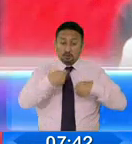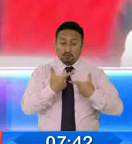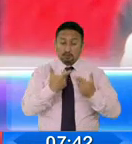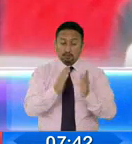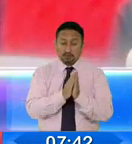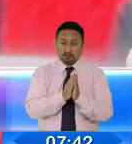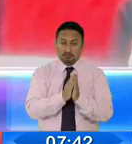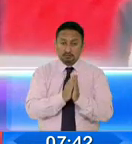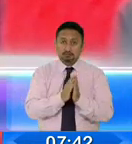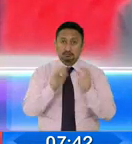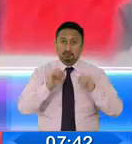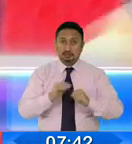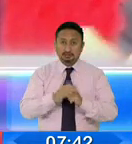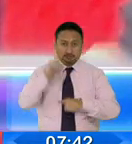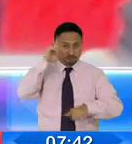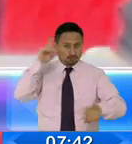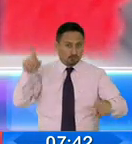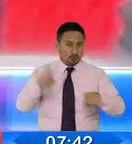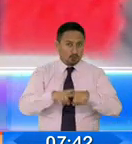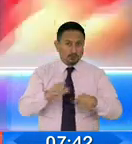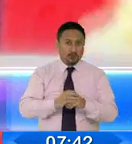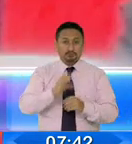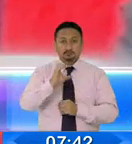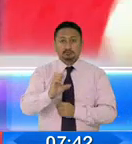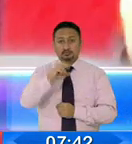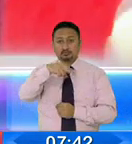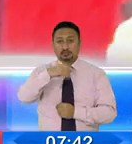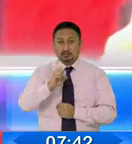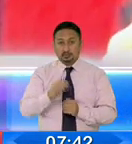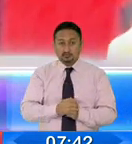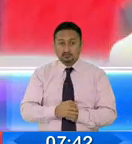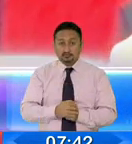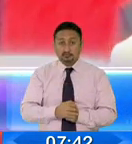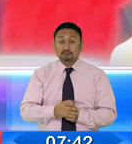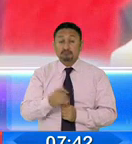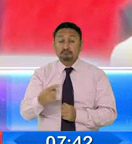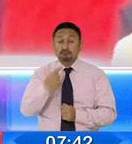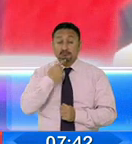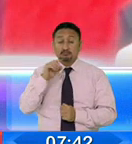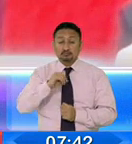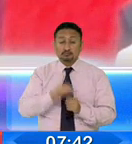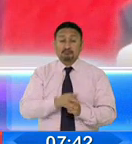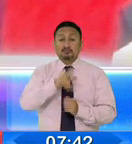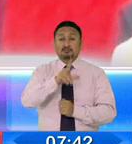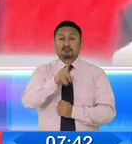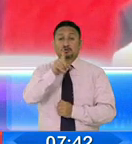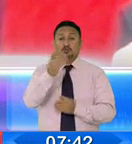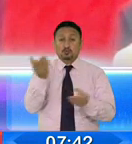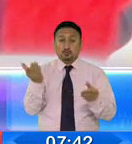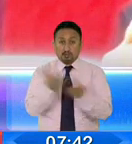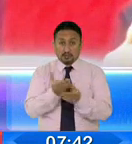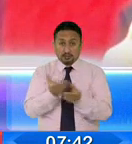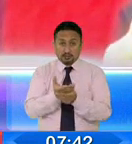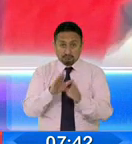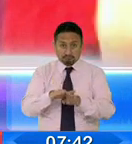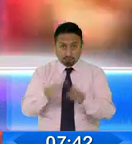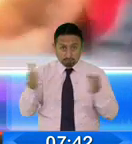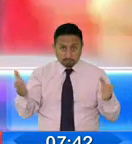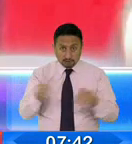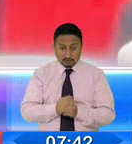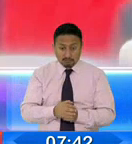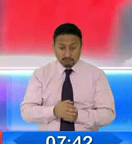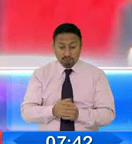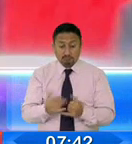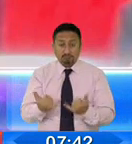de objeción ante el CNE. El CNE, al haber dado solamente paso a 31 actas que se abran, entonces hoy